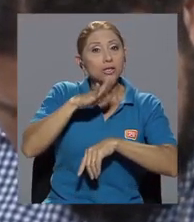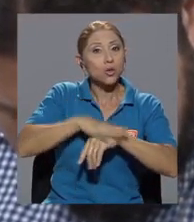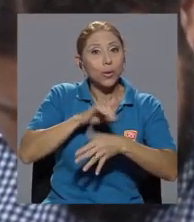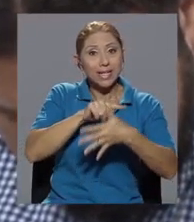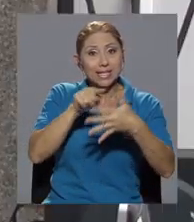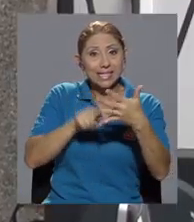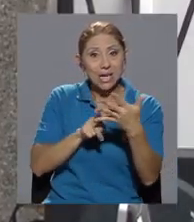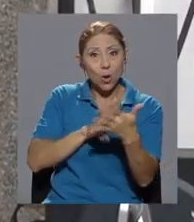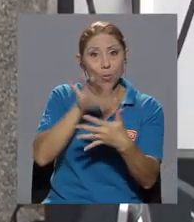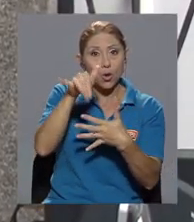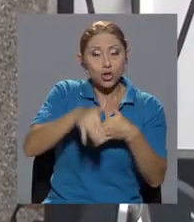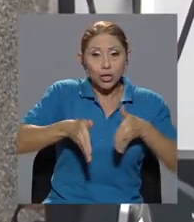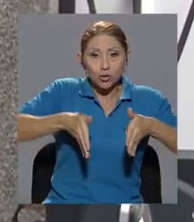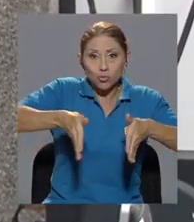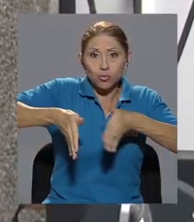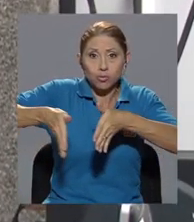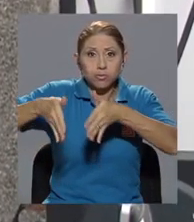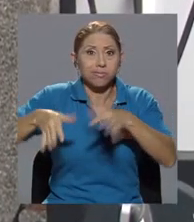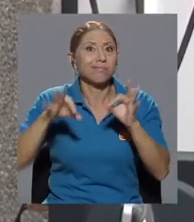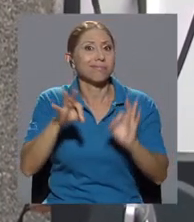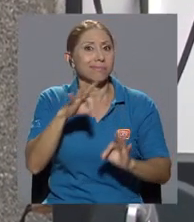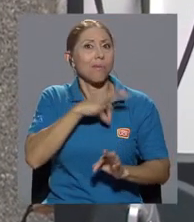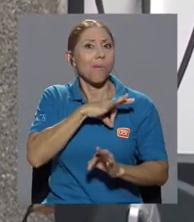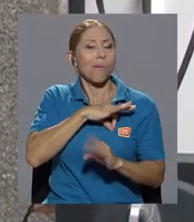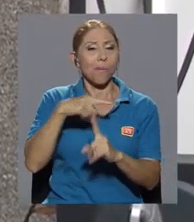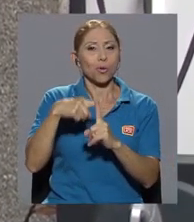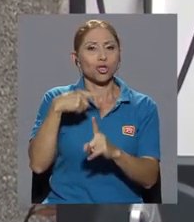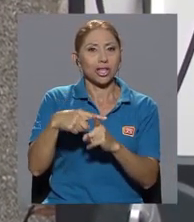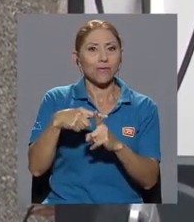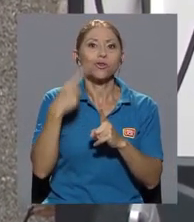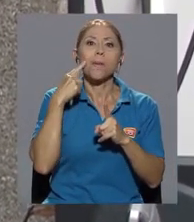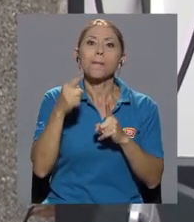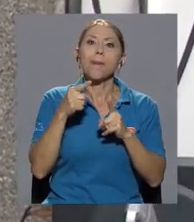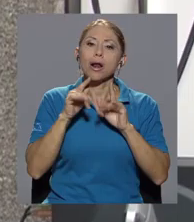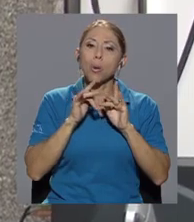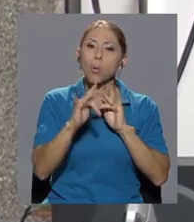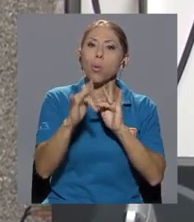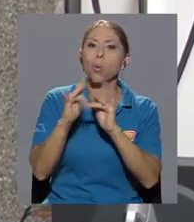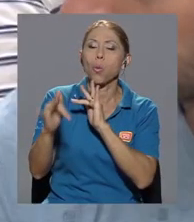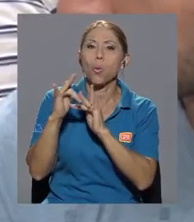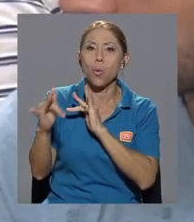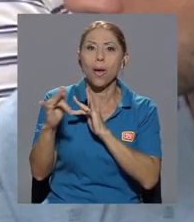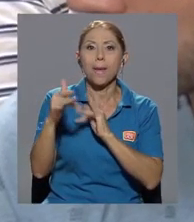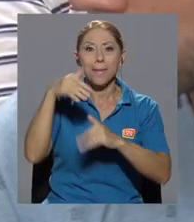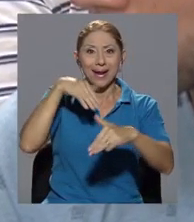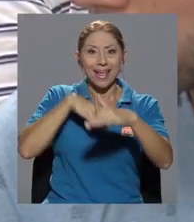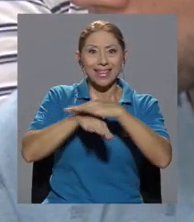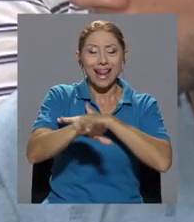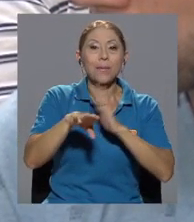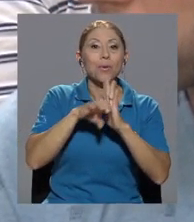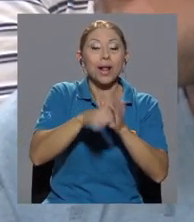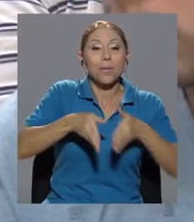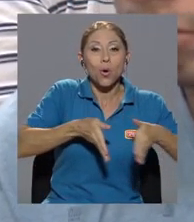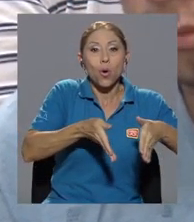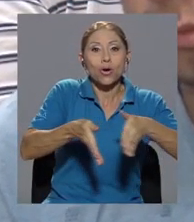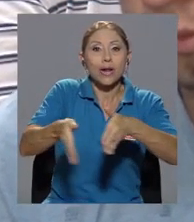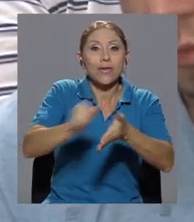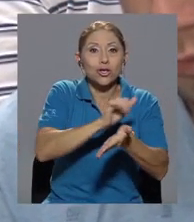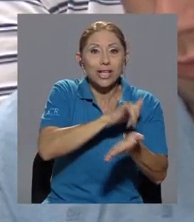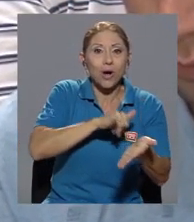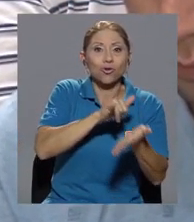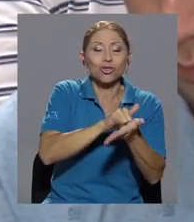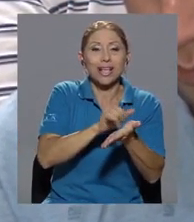proyectos de infraestructura vial, que descongestionarían vías de principal acceso al Valle Central como el Corredor Vial San José-San Ramón,